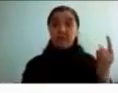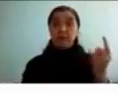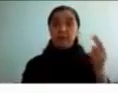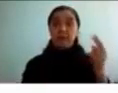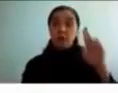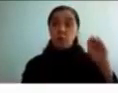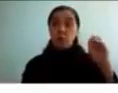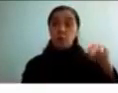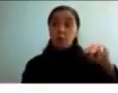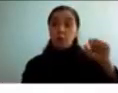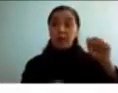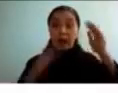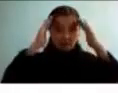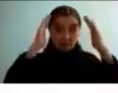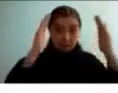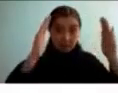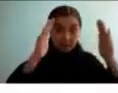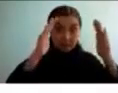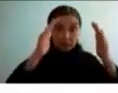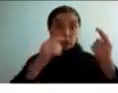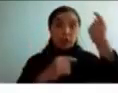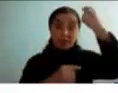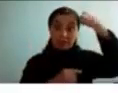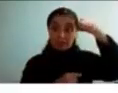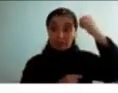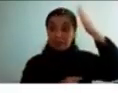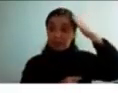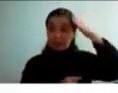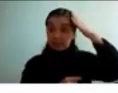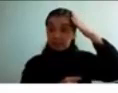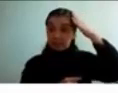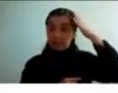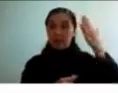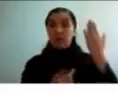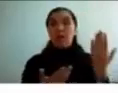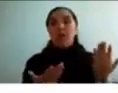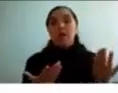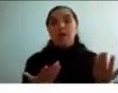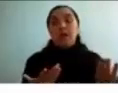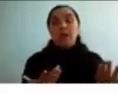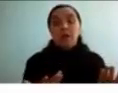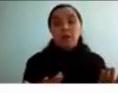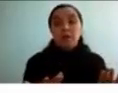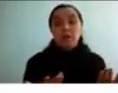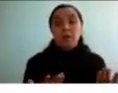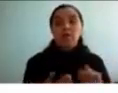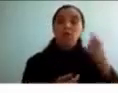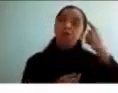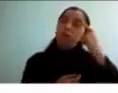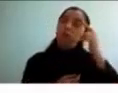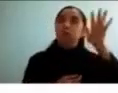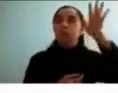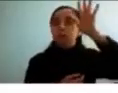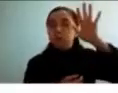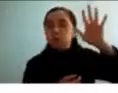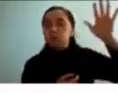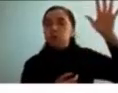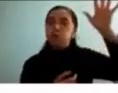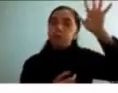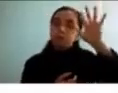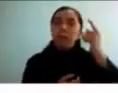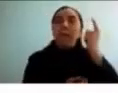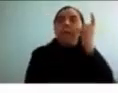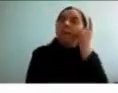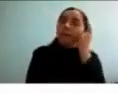es decir el modo de enseñación de atención a los pensamientos internos la mente del pasado la mente del